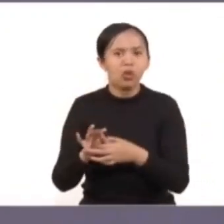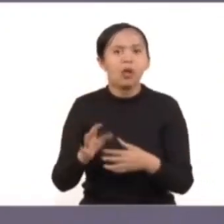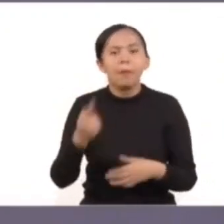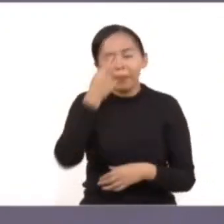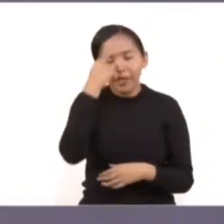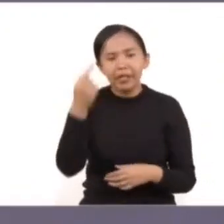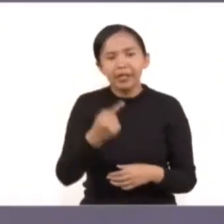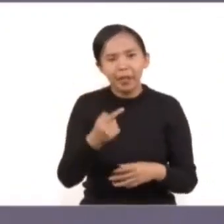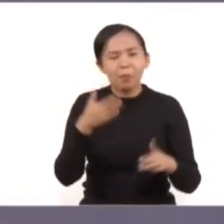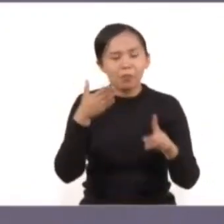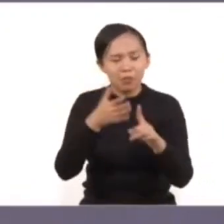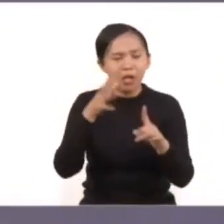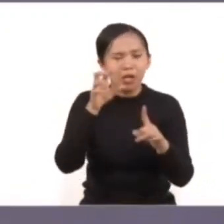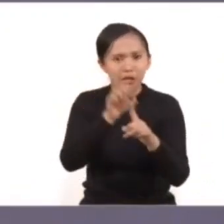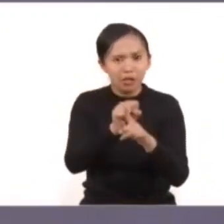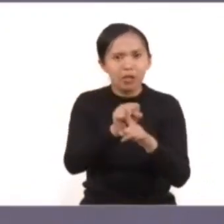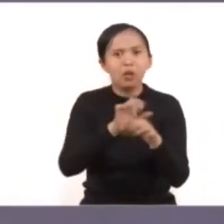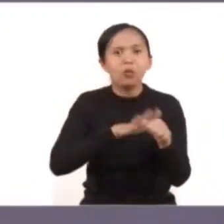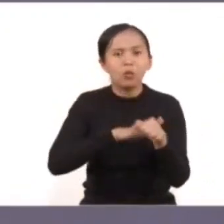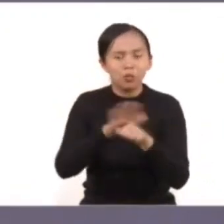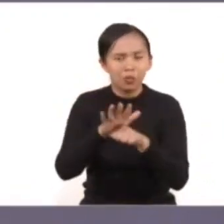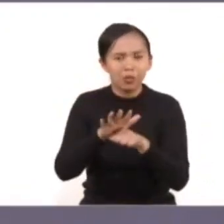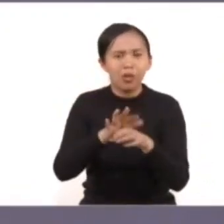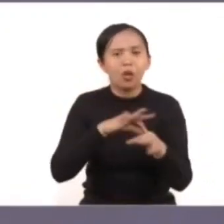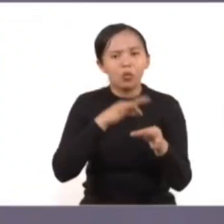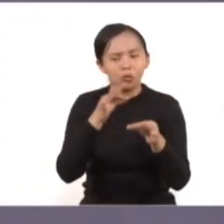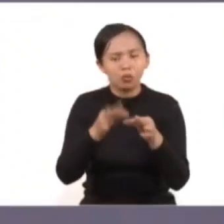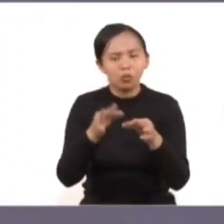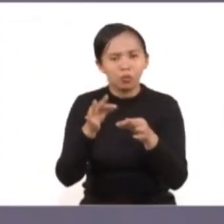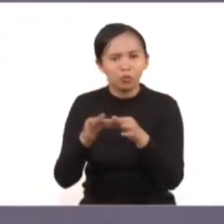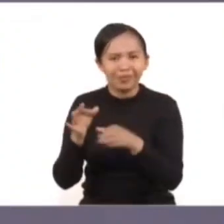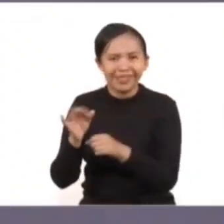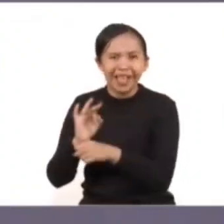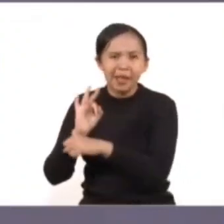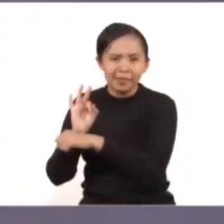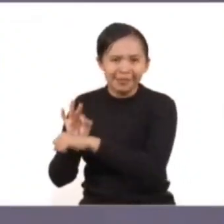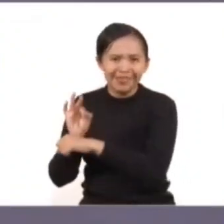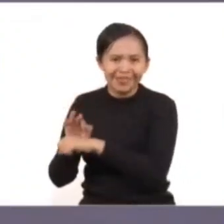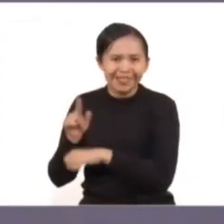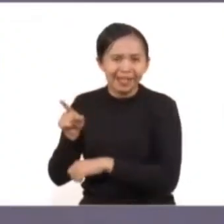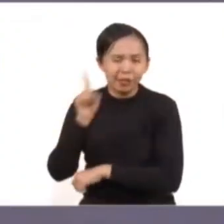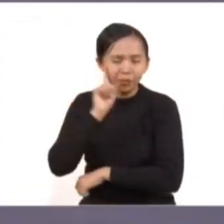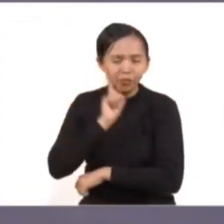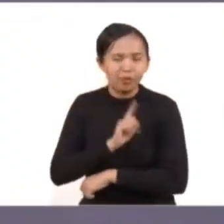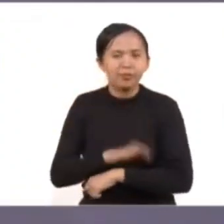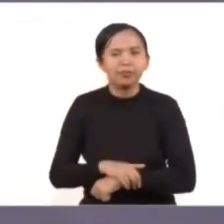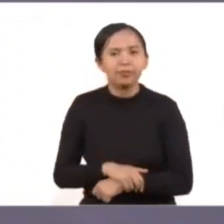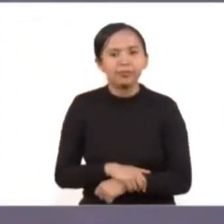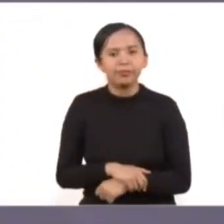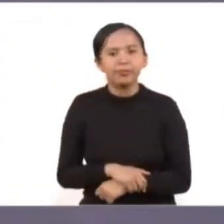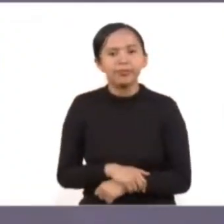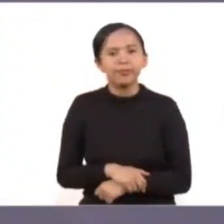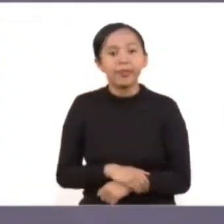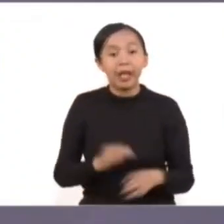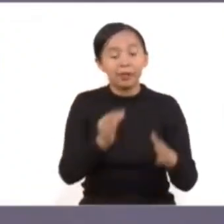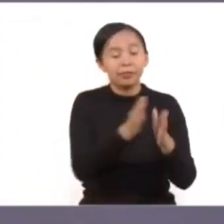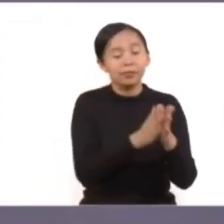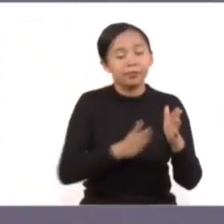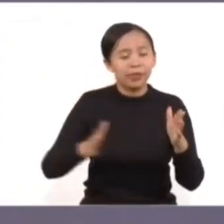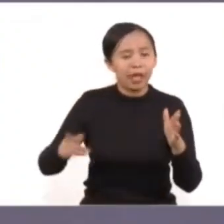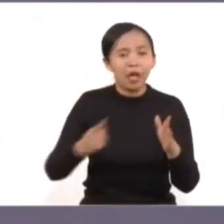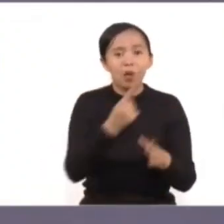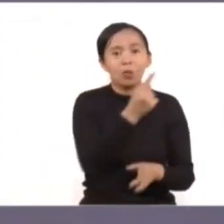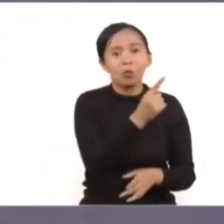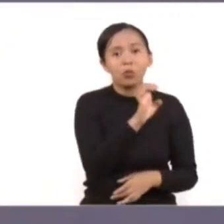lograr esos fines, la eficacia de las medidas y órdenes de protección. En este punto, en el periodo del